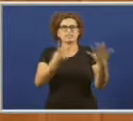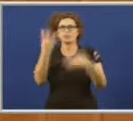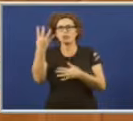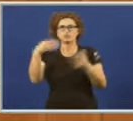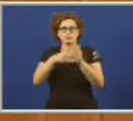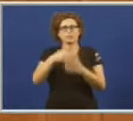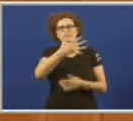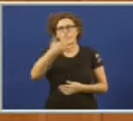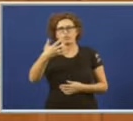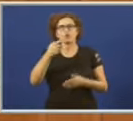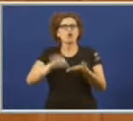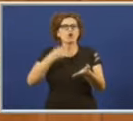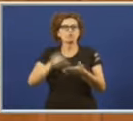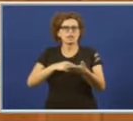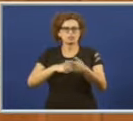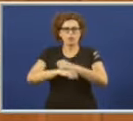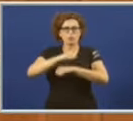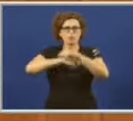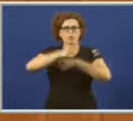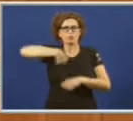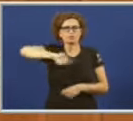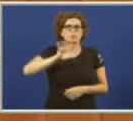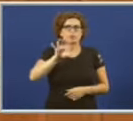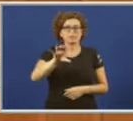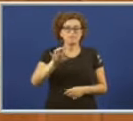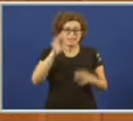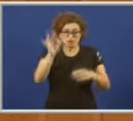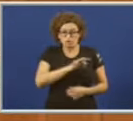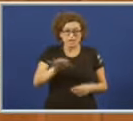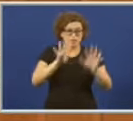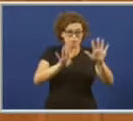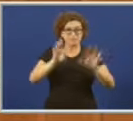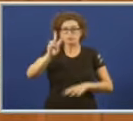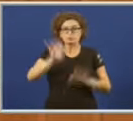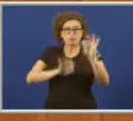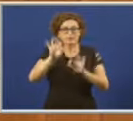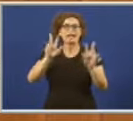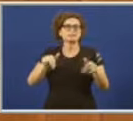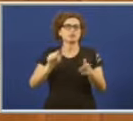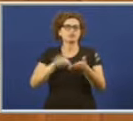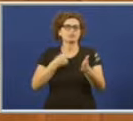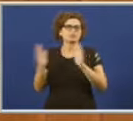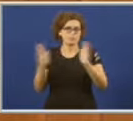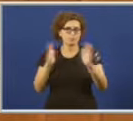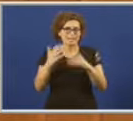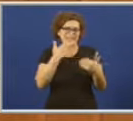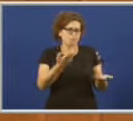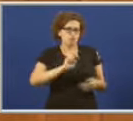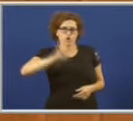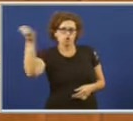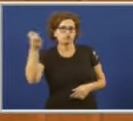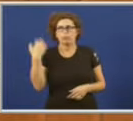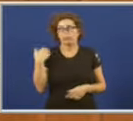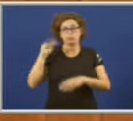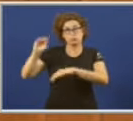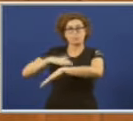.500 contratos acumulados no noso país, 2,92% son temporais. Outro exemplo, dato tamén do